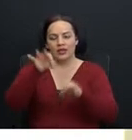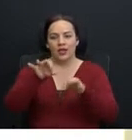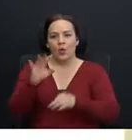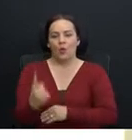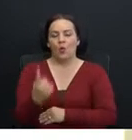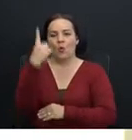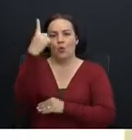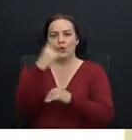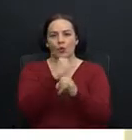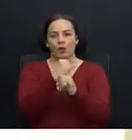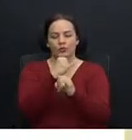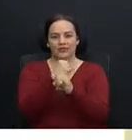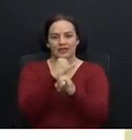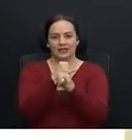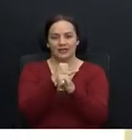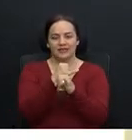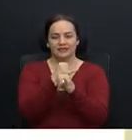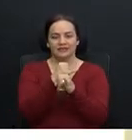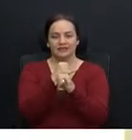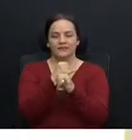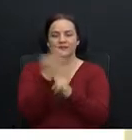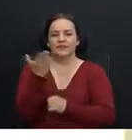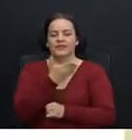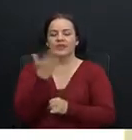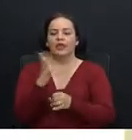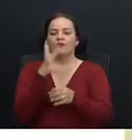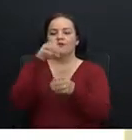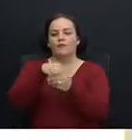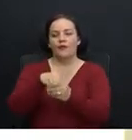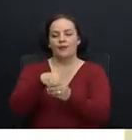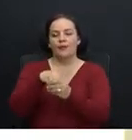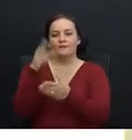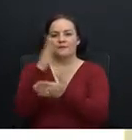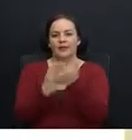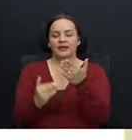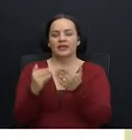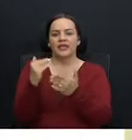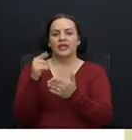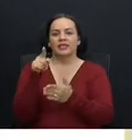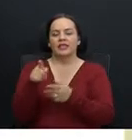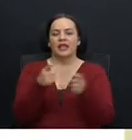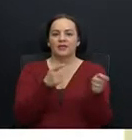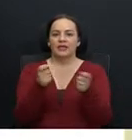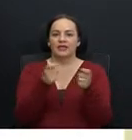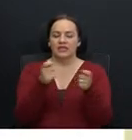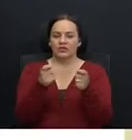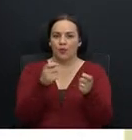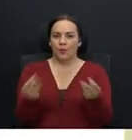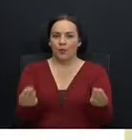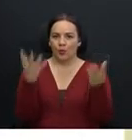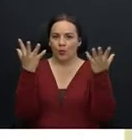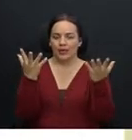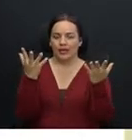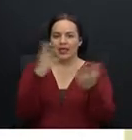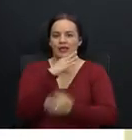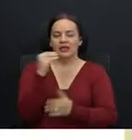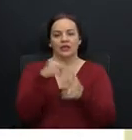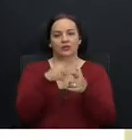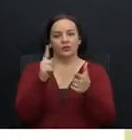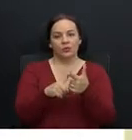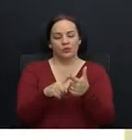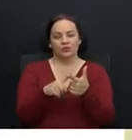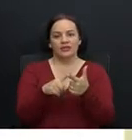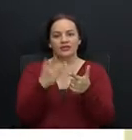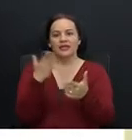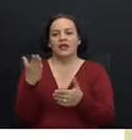de los entes que forman parte de la administración pública. Entonces, el